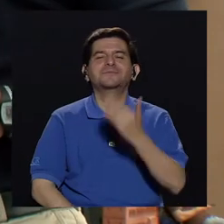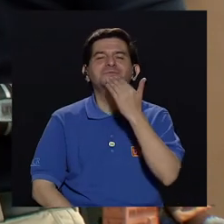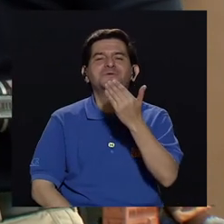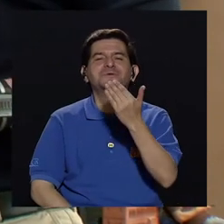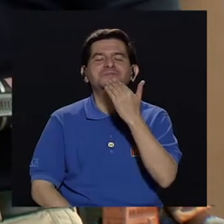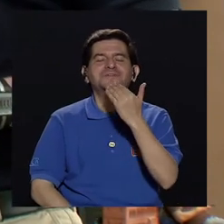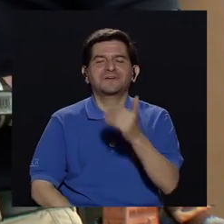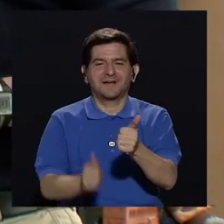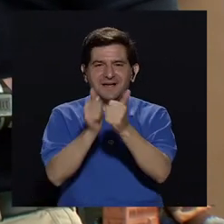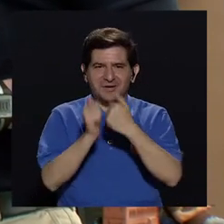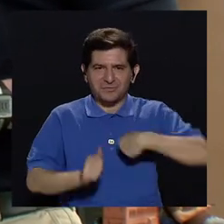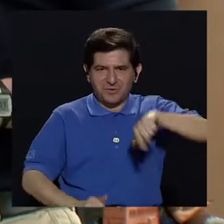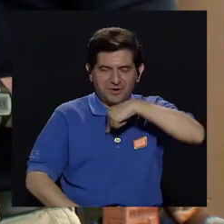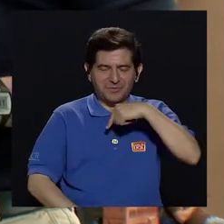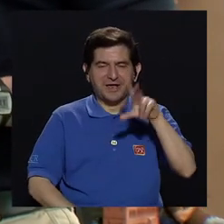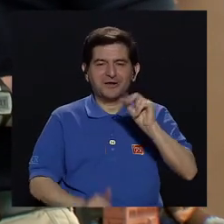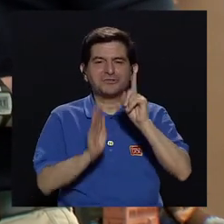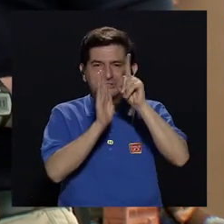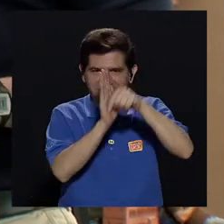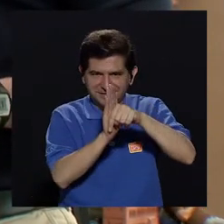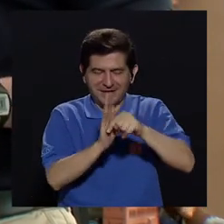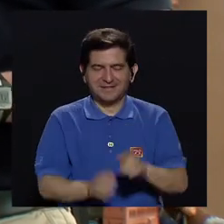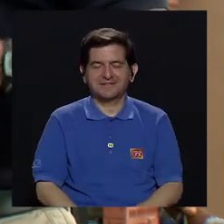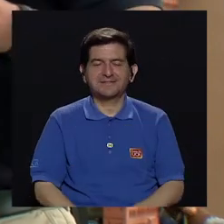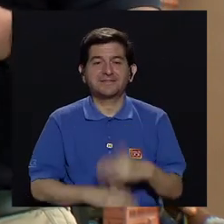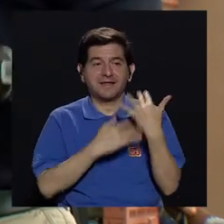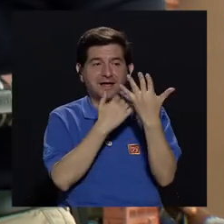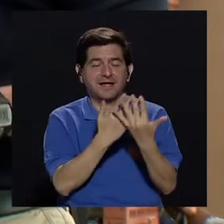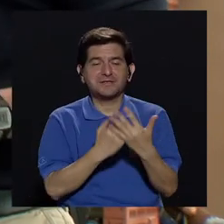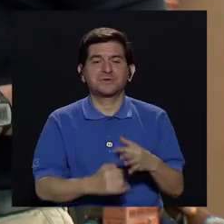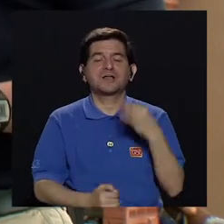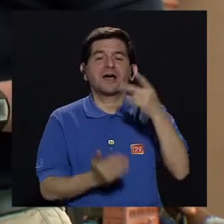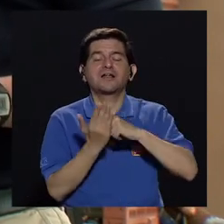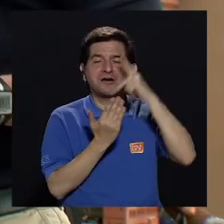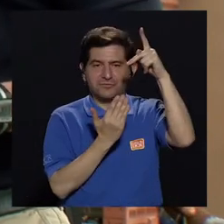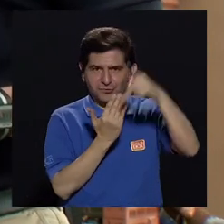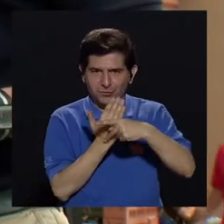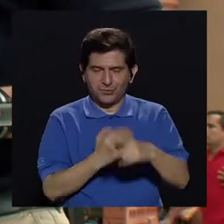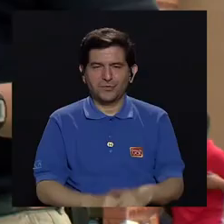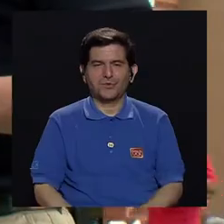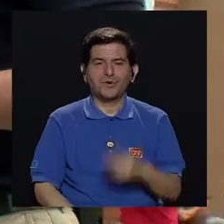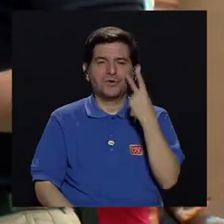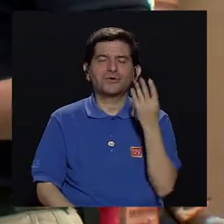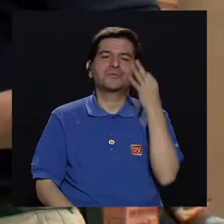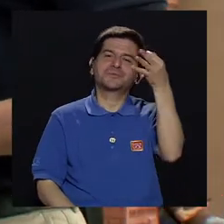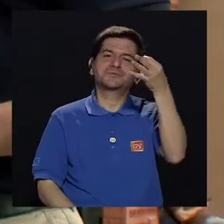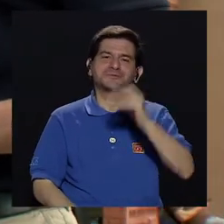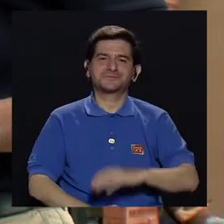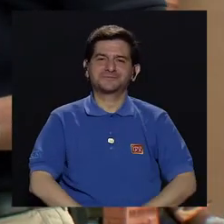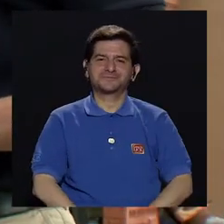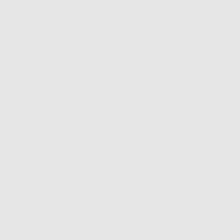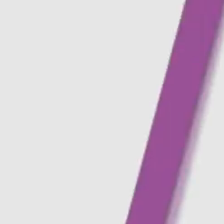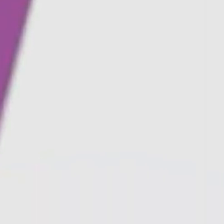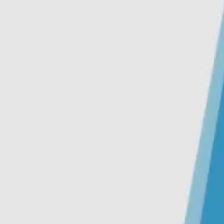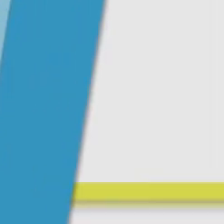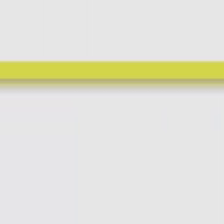Muchas gracias por acompañarnos durante esta media hora. Los esperamos en nuestra siguiente edición. Hasta pronto.